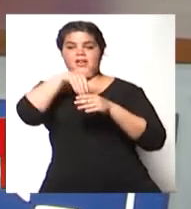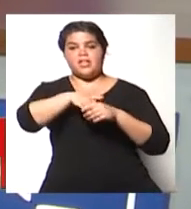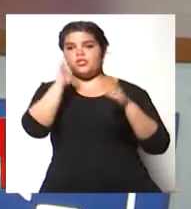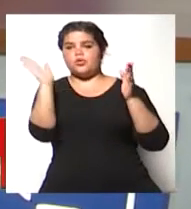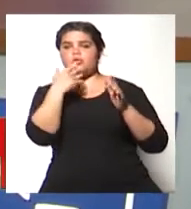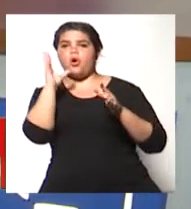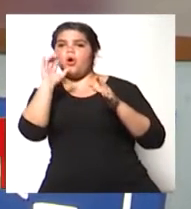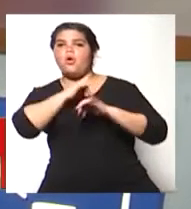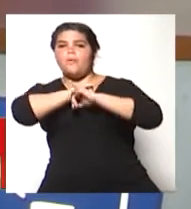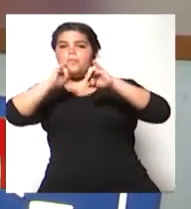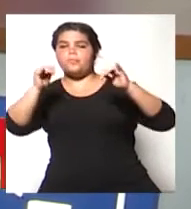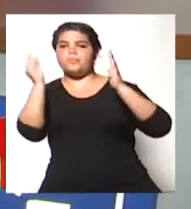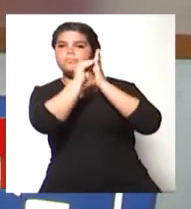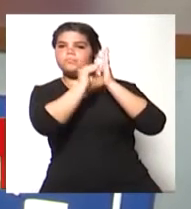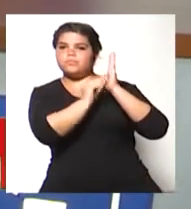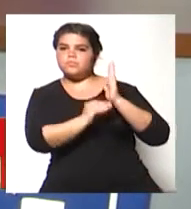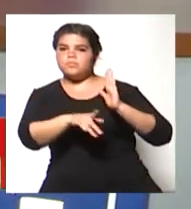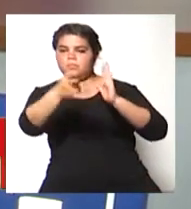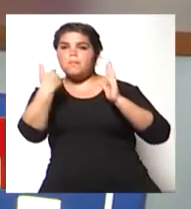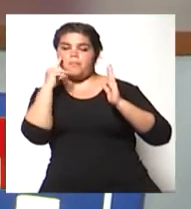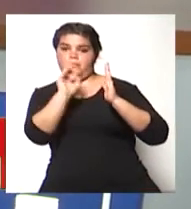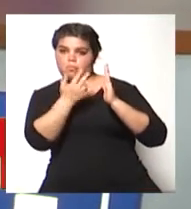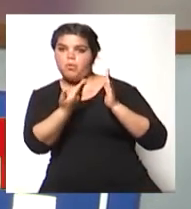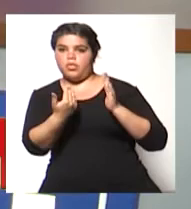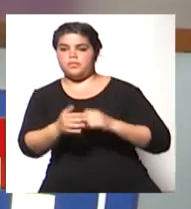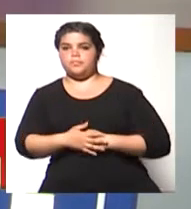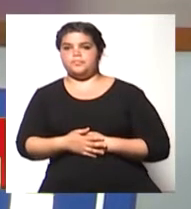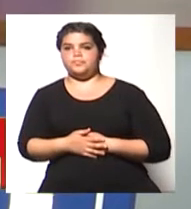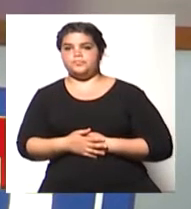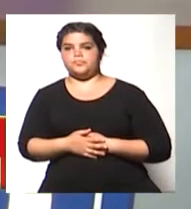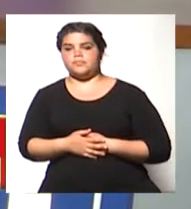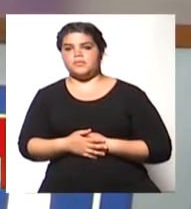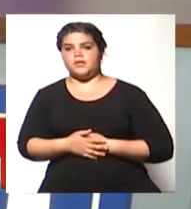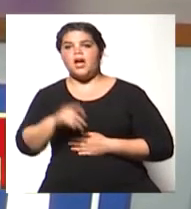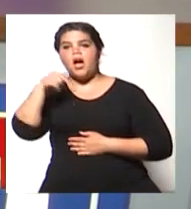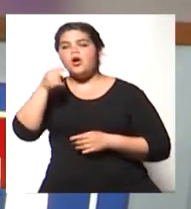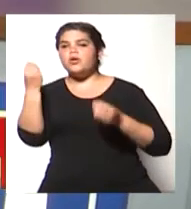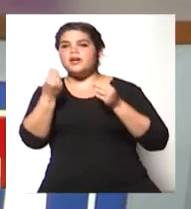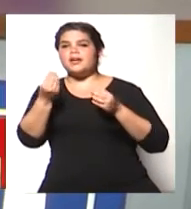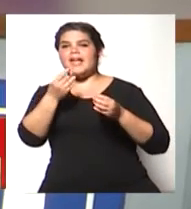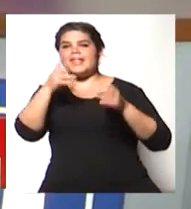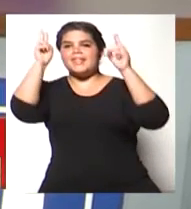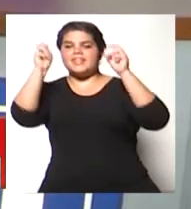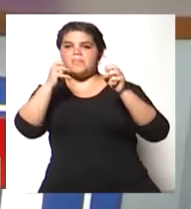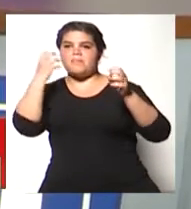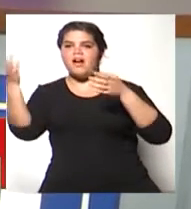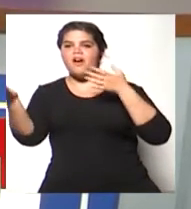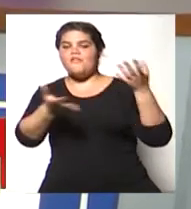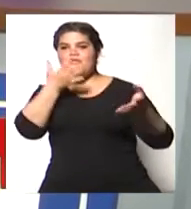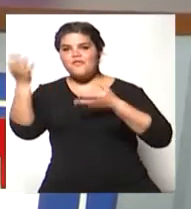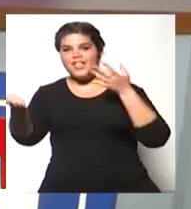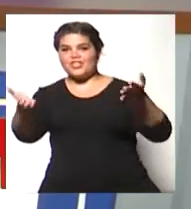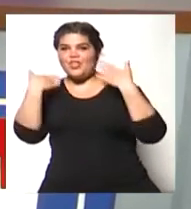todos los medios de comunicación de la Universidad Nacional de Cuyo. Ahora profundizamos sobre el viento sonda y estamos en comunicación